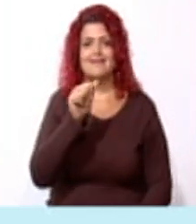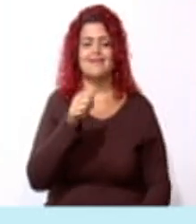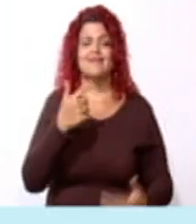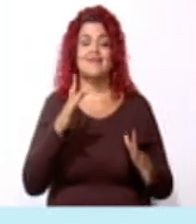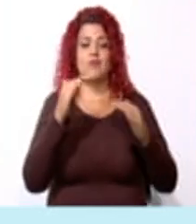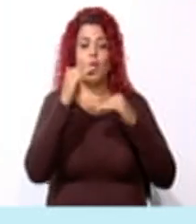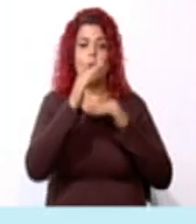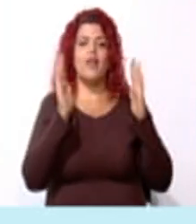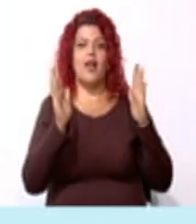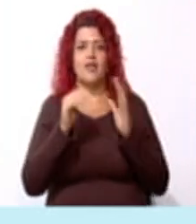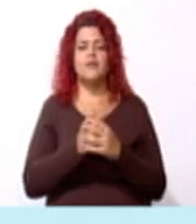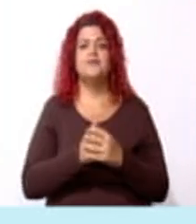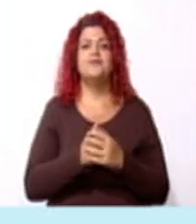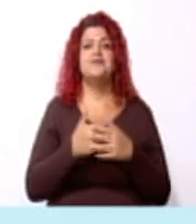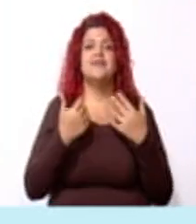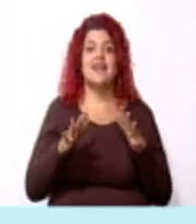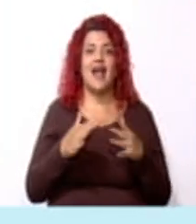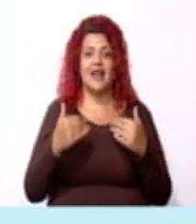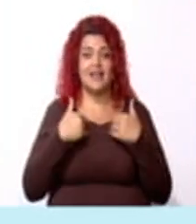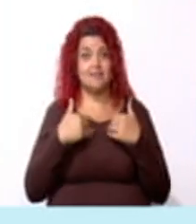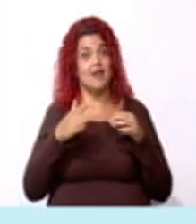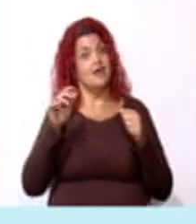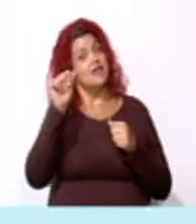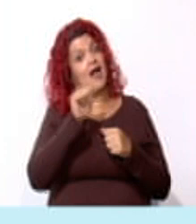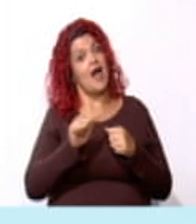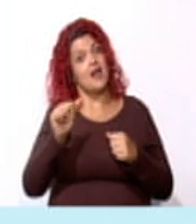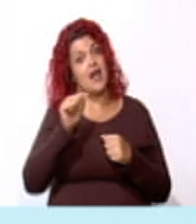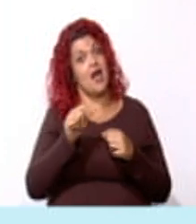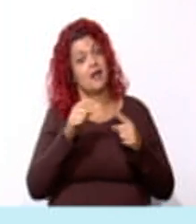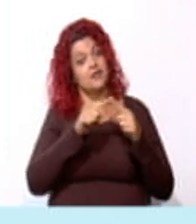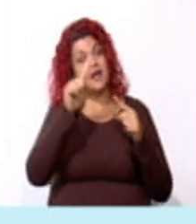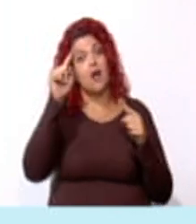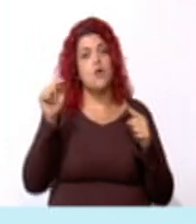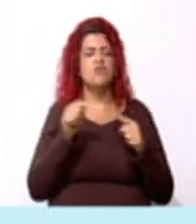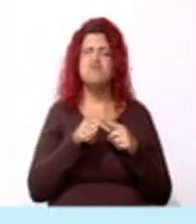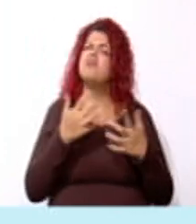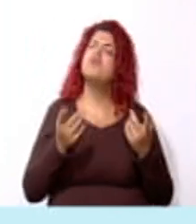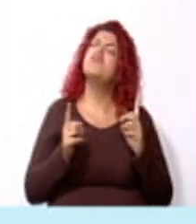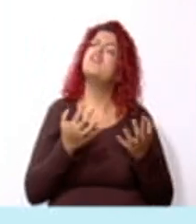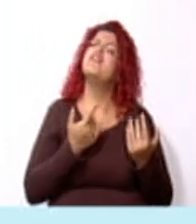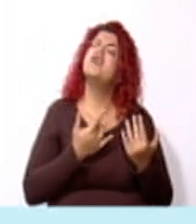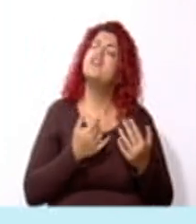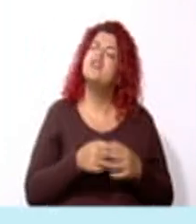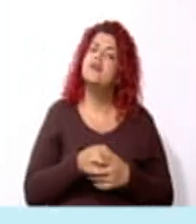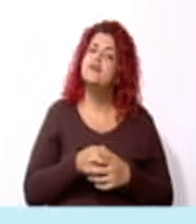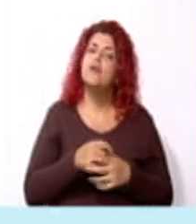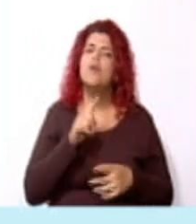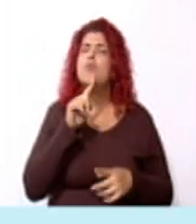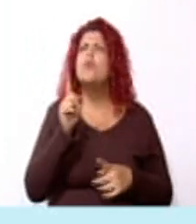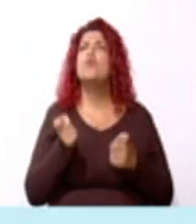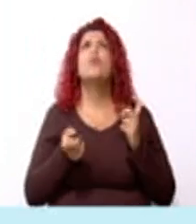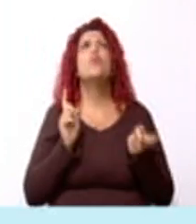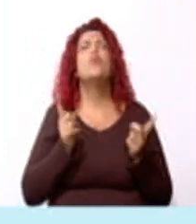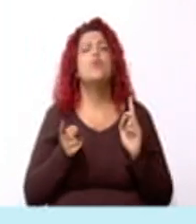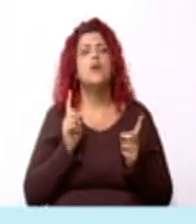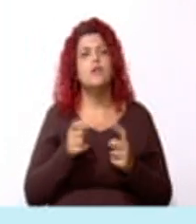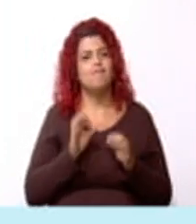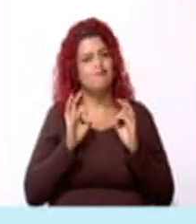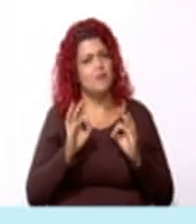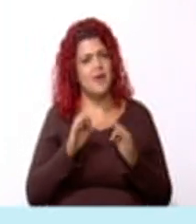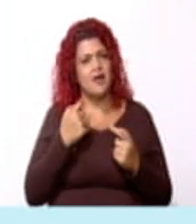cuadrado. Ya tenemos el área de los triángulos. ¿Qué nos falta? ¿Cuál es nuestra incógnita? Muy bien.